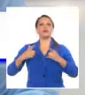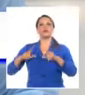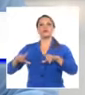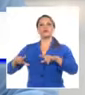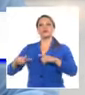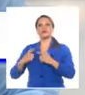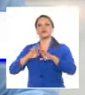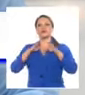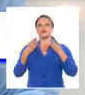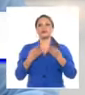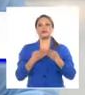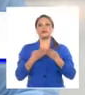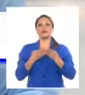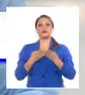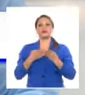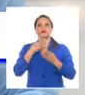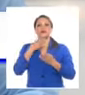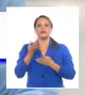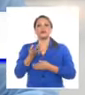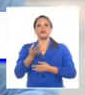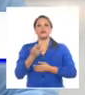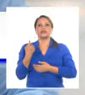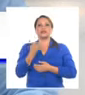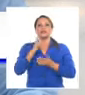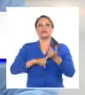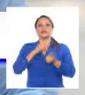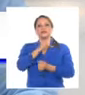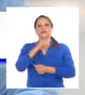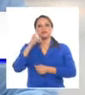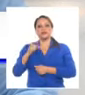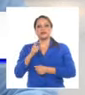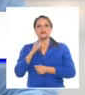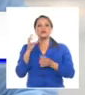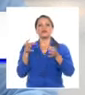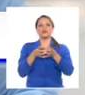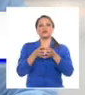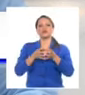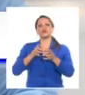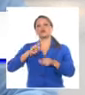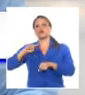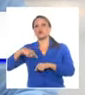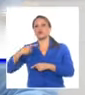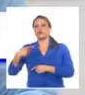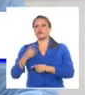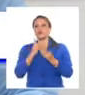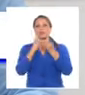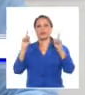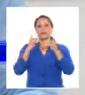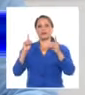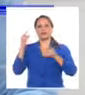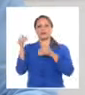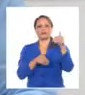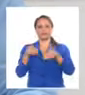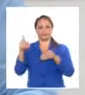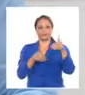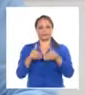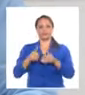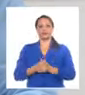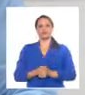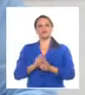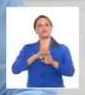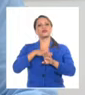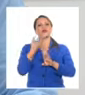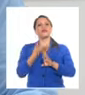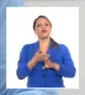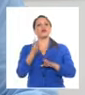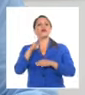su Congreso de hacer de nuestro partido un partido cada vez más democrático y más participativo después de un